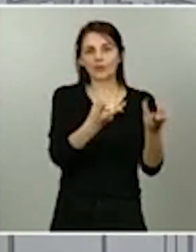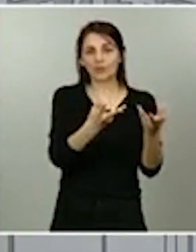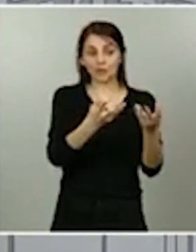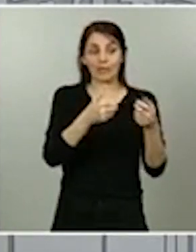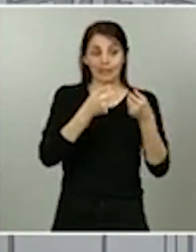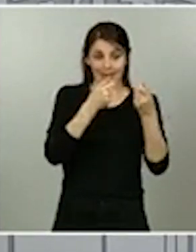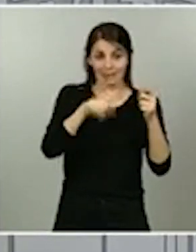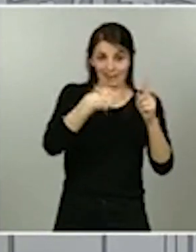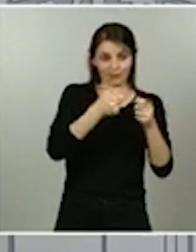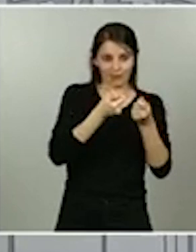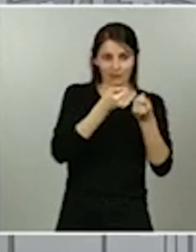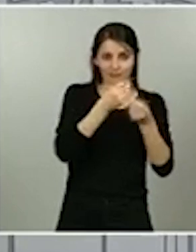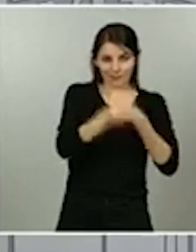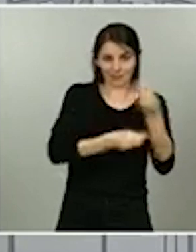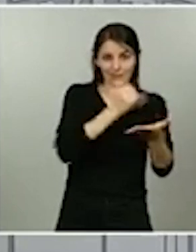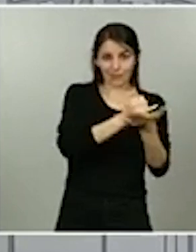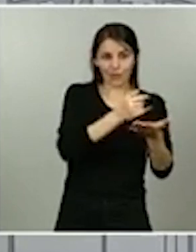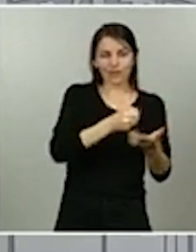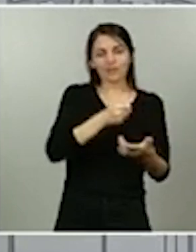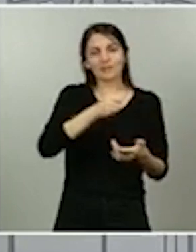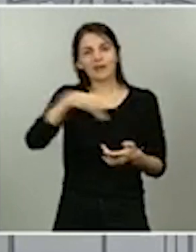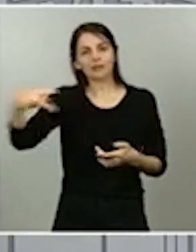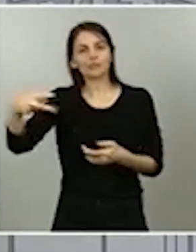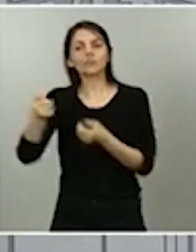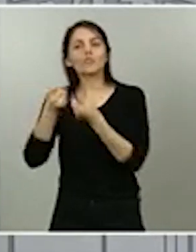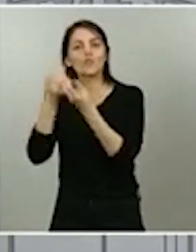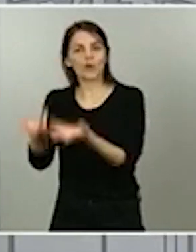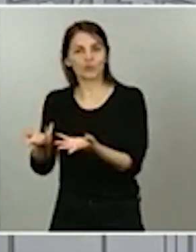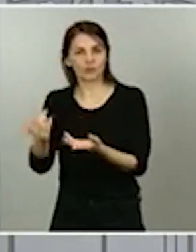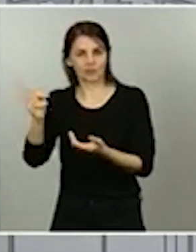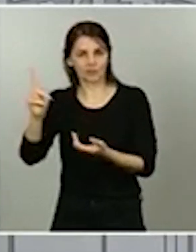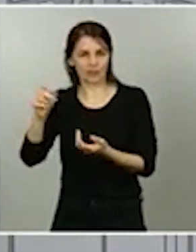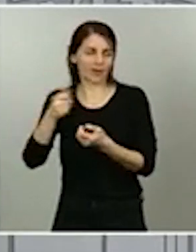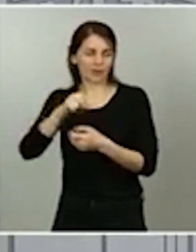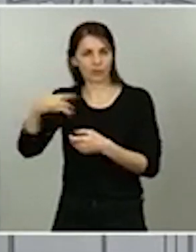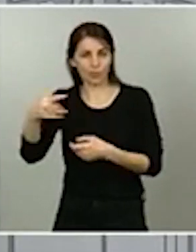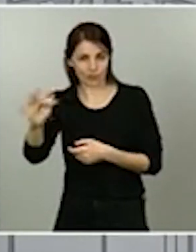¿Qué es el número de casos?